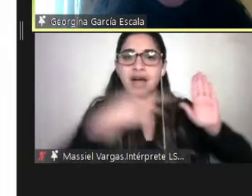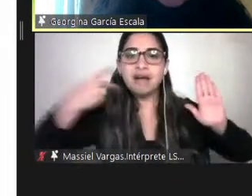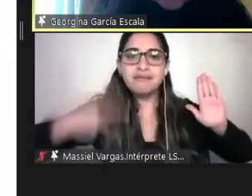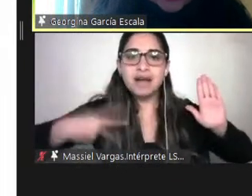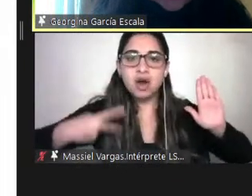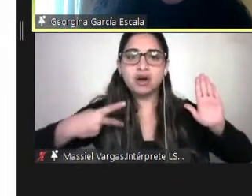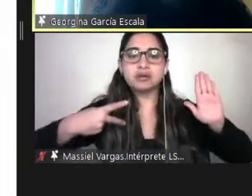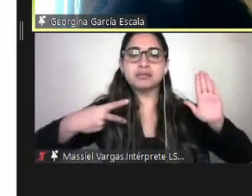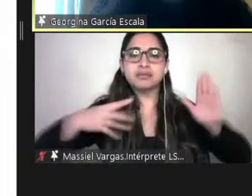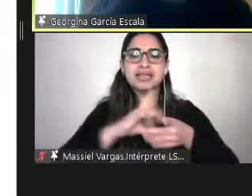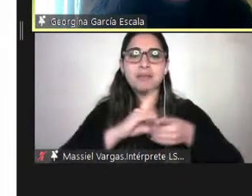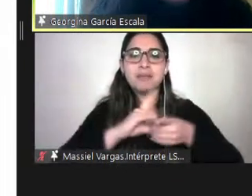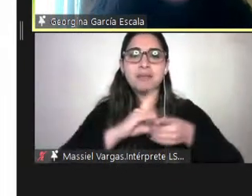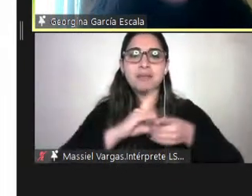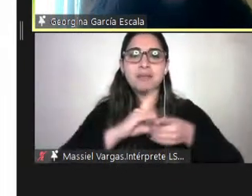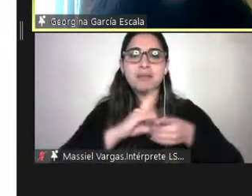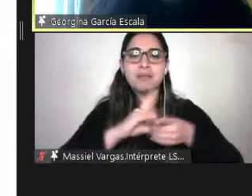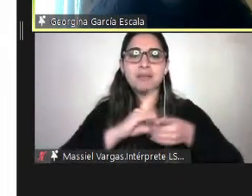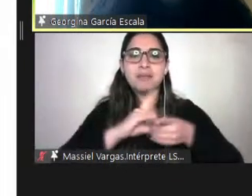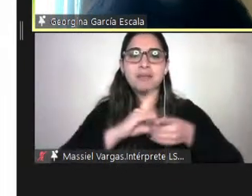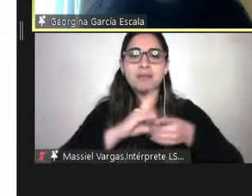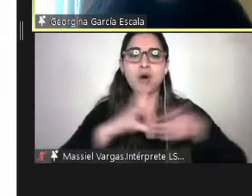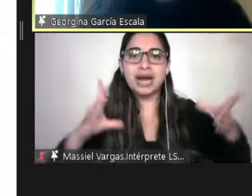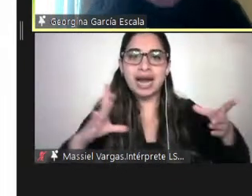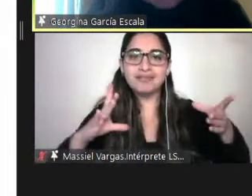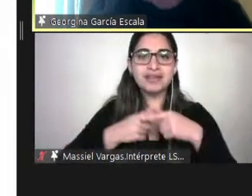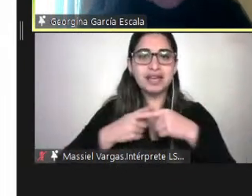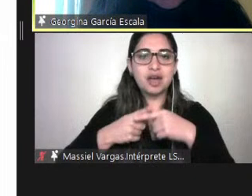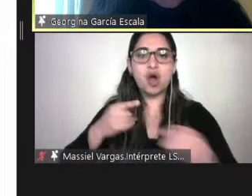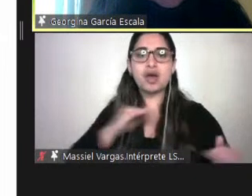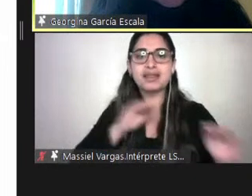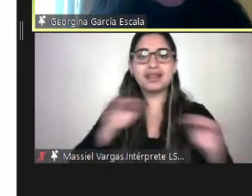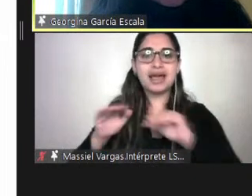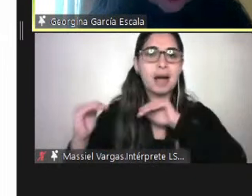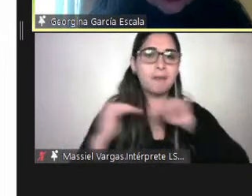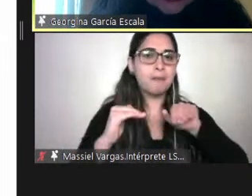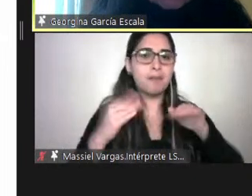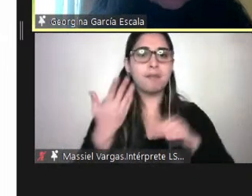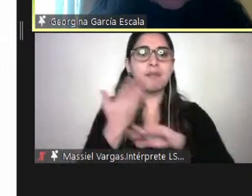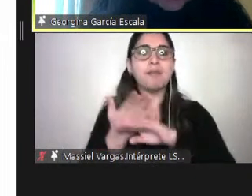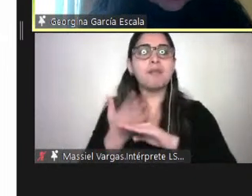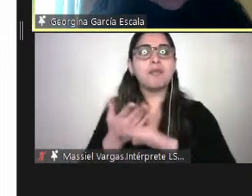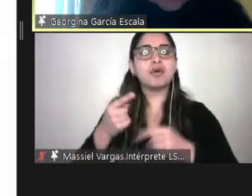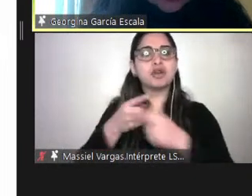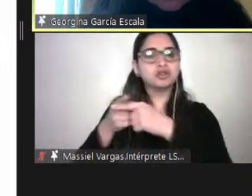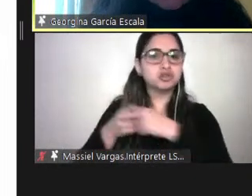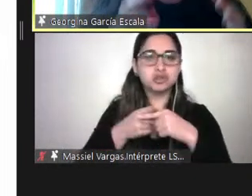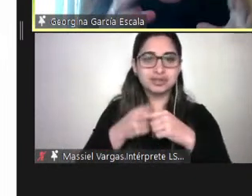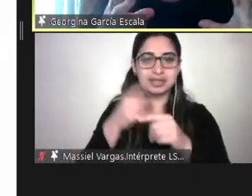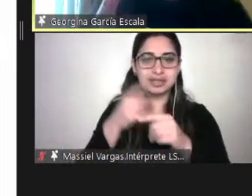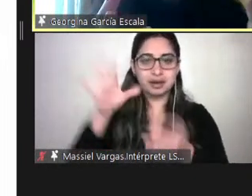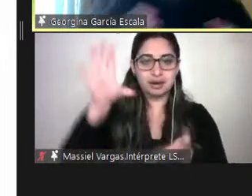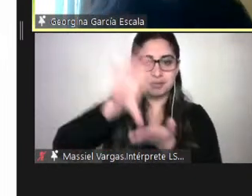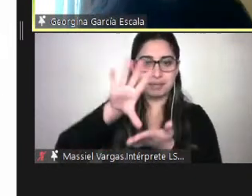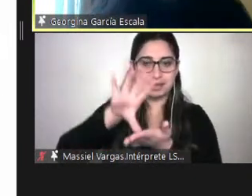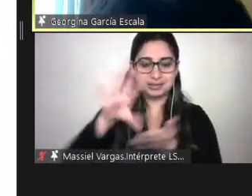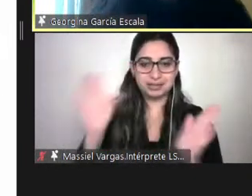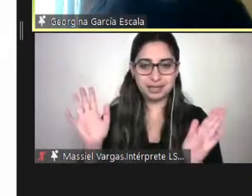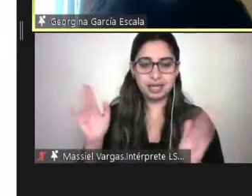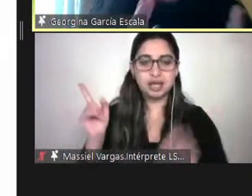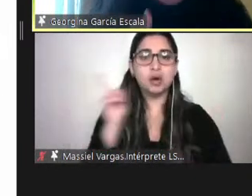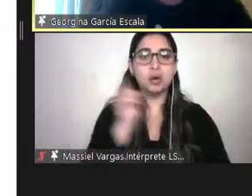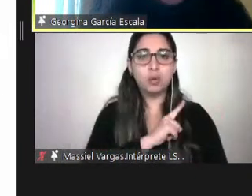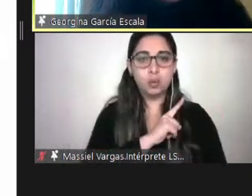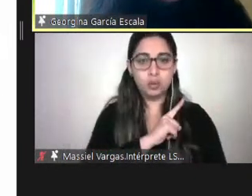cívicos y de solidaridad social en beneficio del país. Por último,